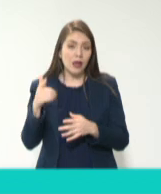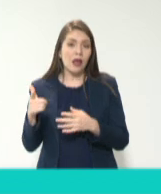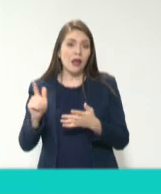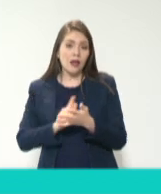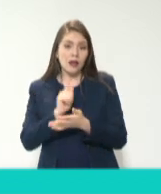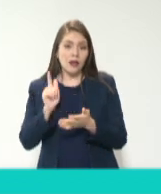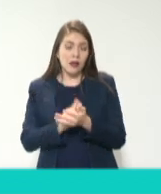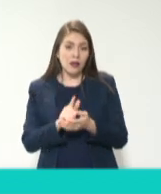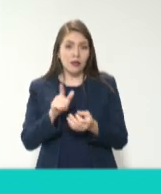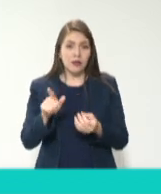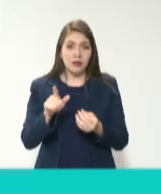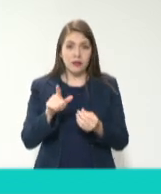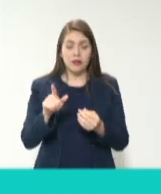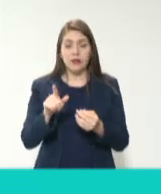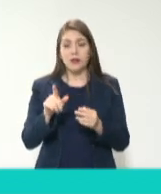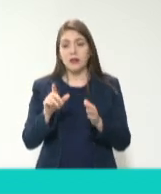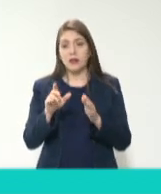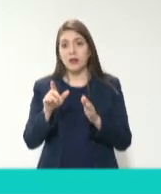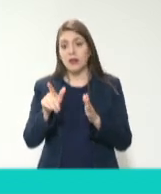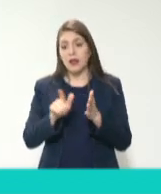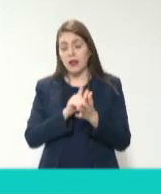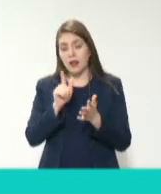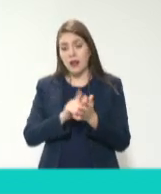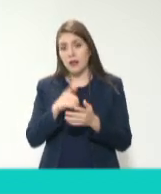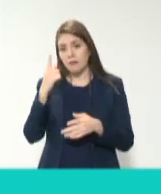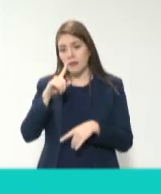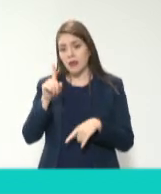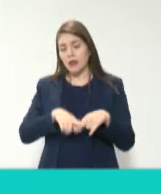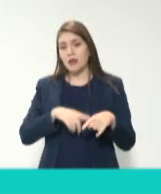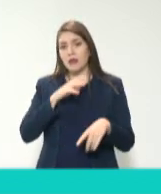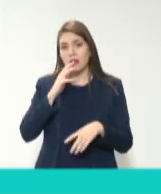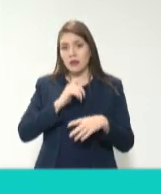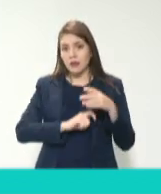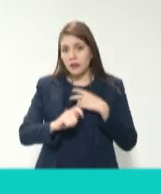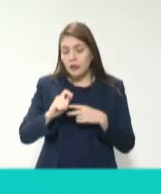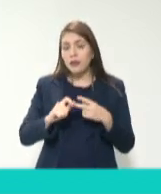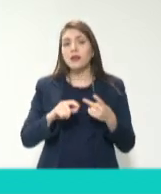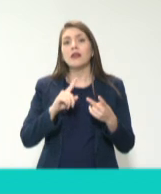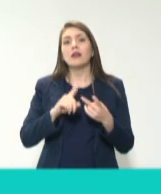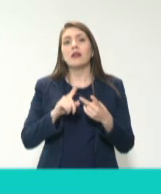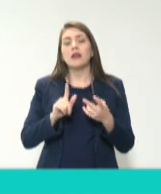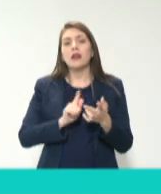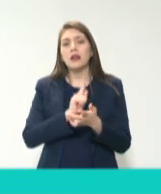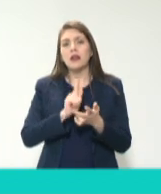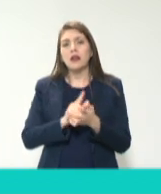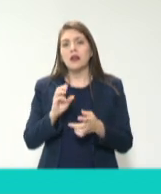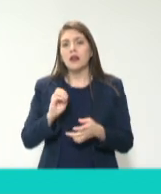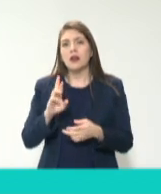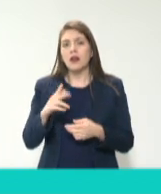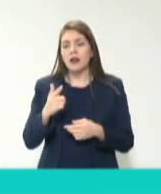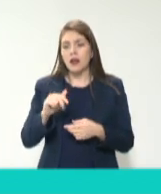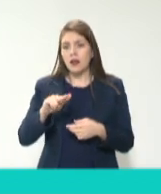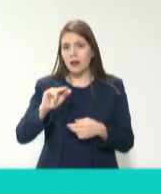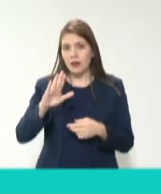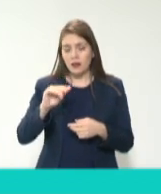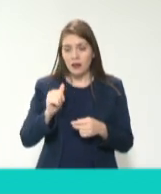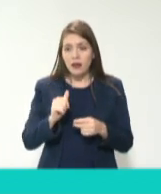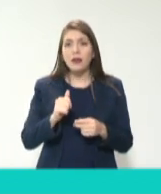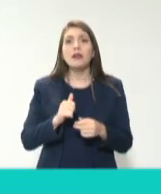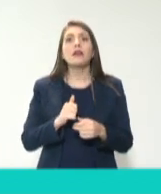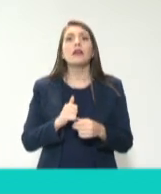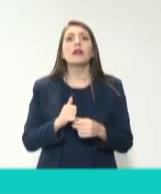constitucional, una ley estatal anticorrupción, una ley orgánica que le diera las nuevas funciones a las instancias,